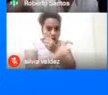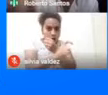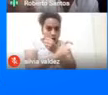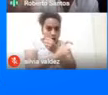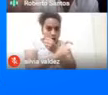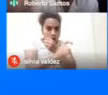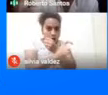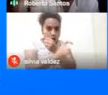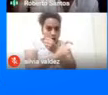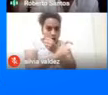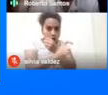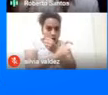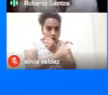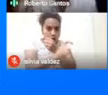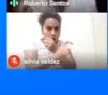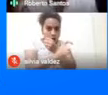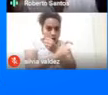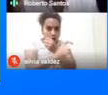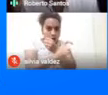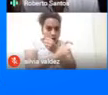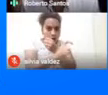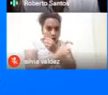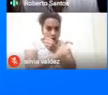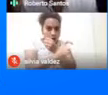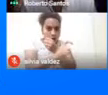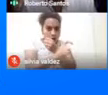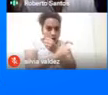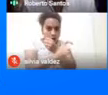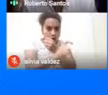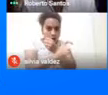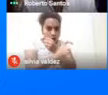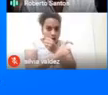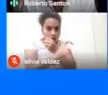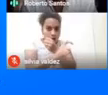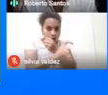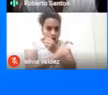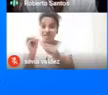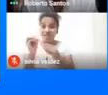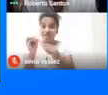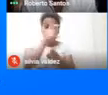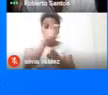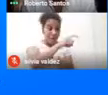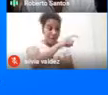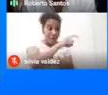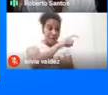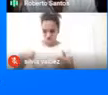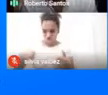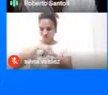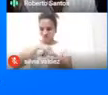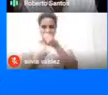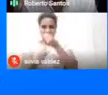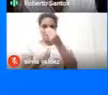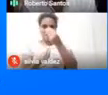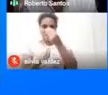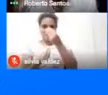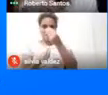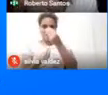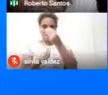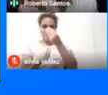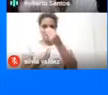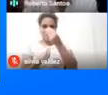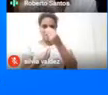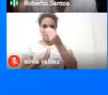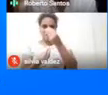estos recorridos En estos 20 recorridos Que nosotros Hemos Definido Como ruta Leyenda del Dorado